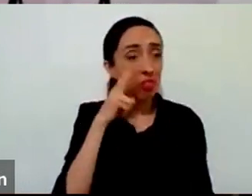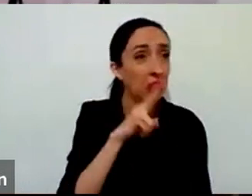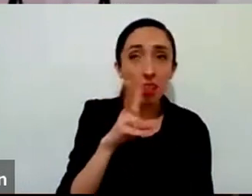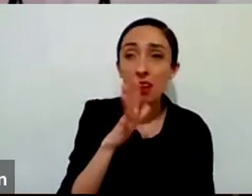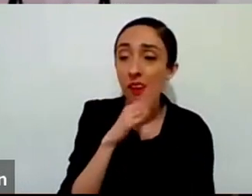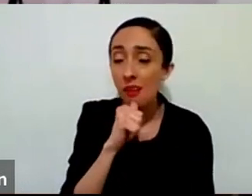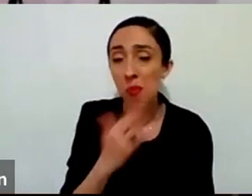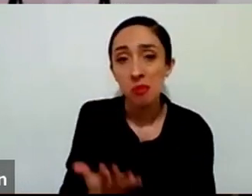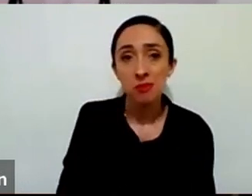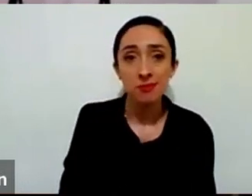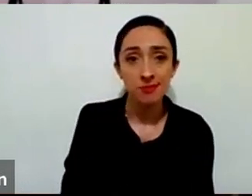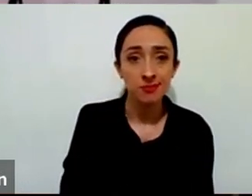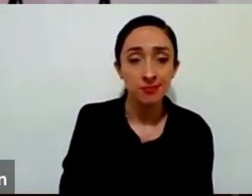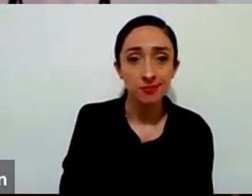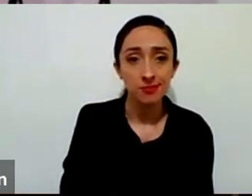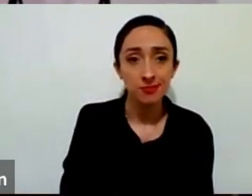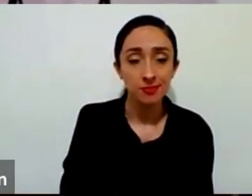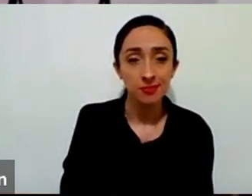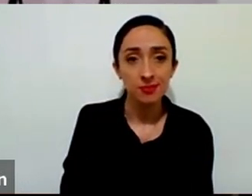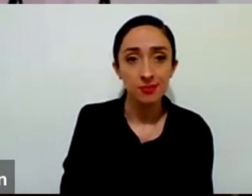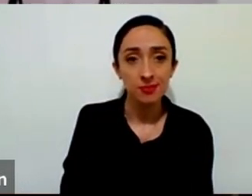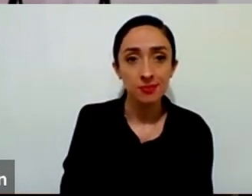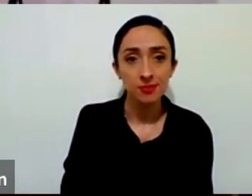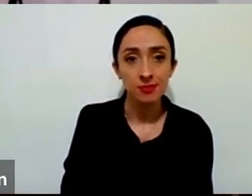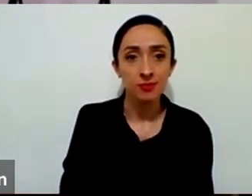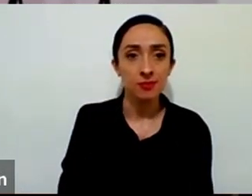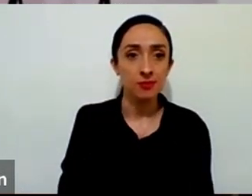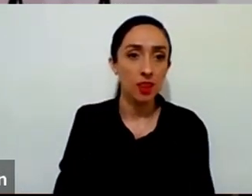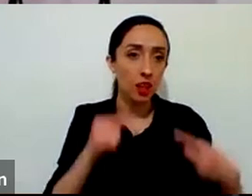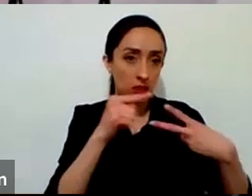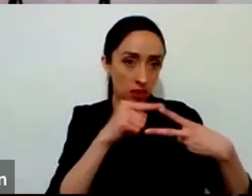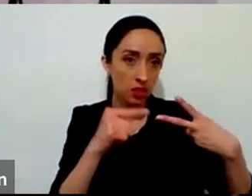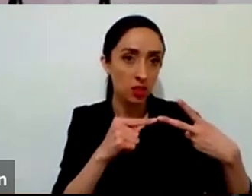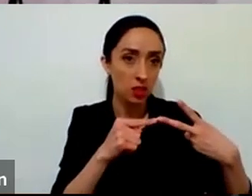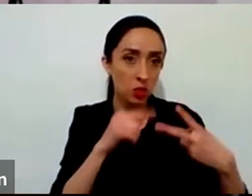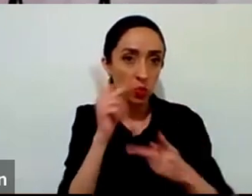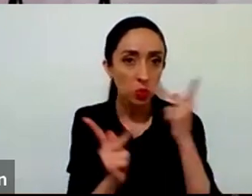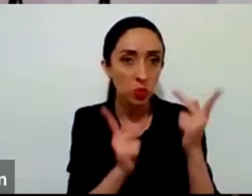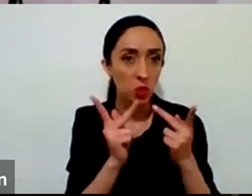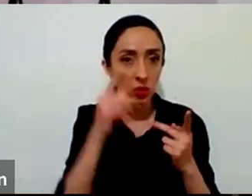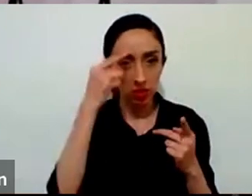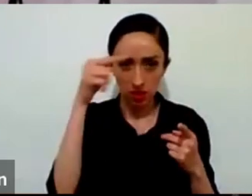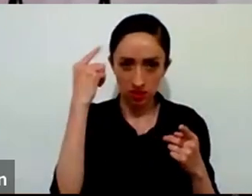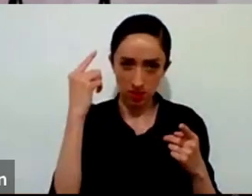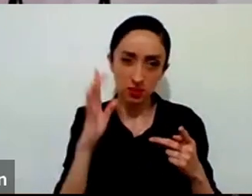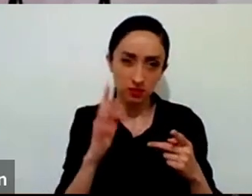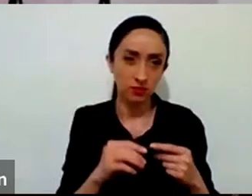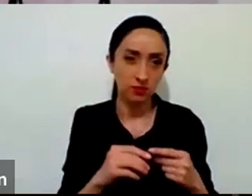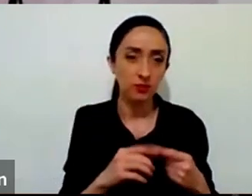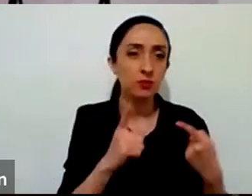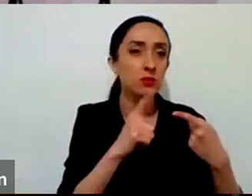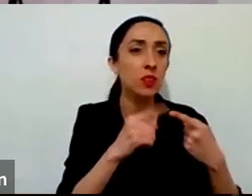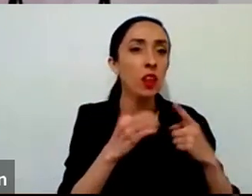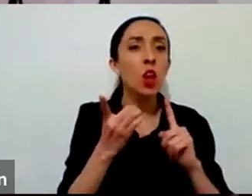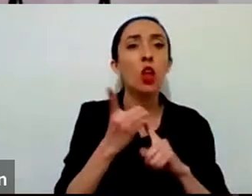y bueno entonces esa será una pregunta sencilla ¿en dónde encuentro a Dios? y